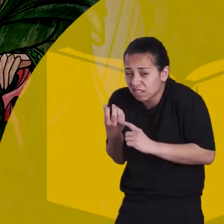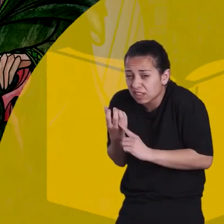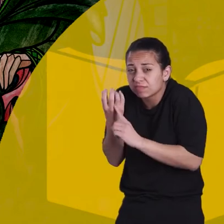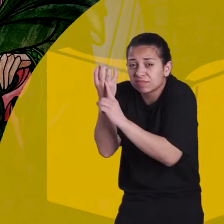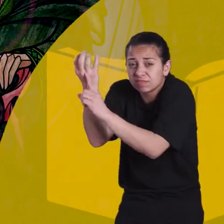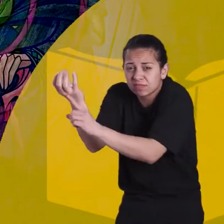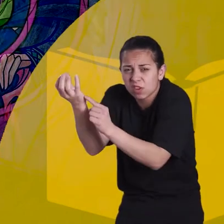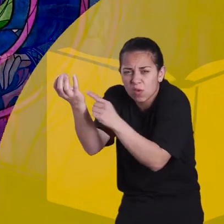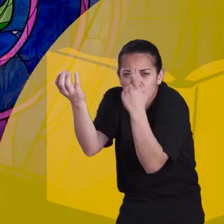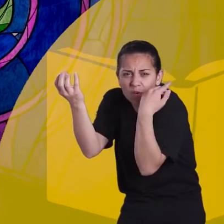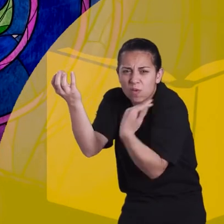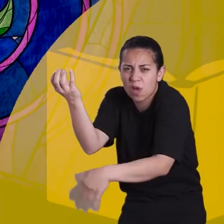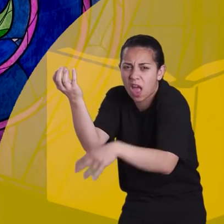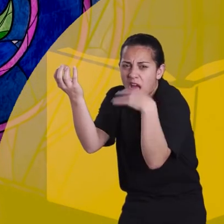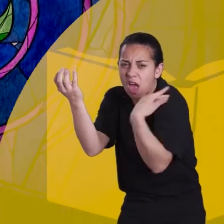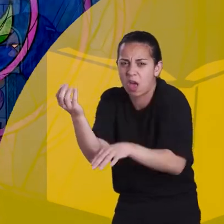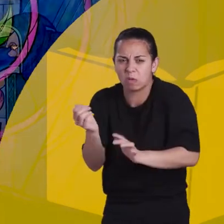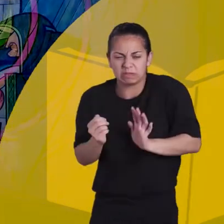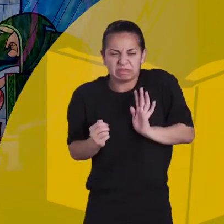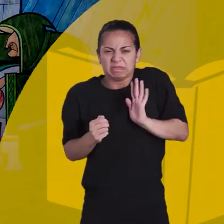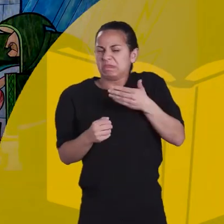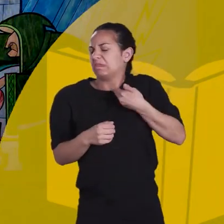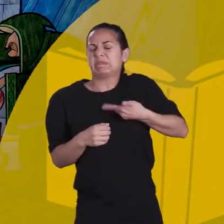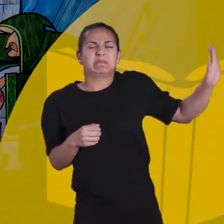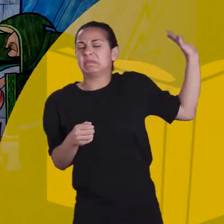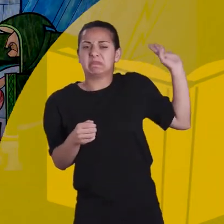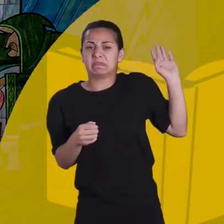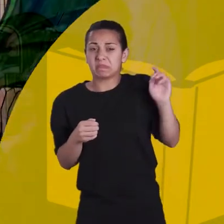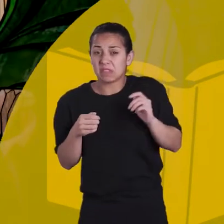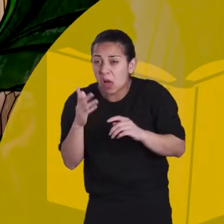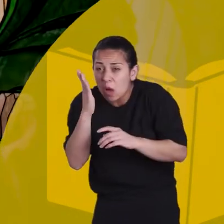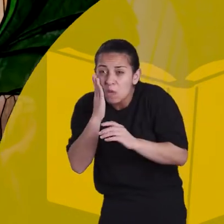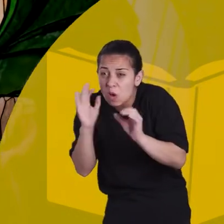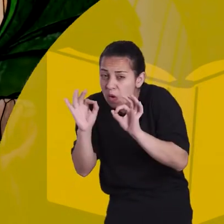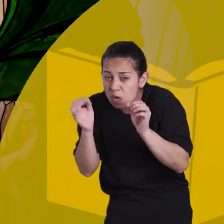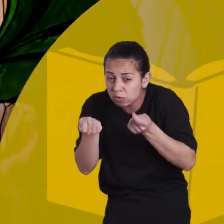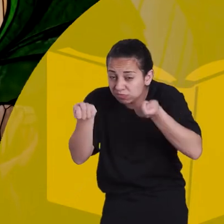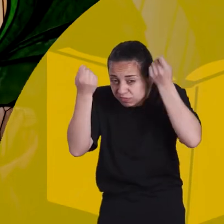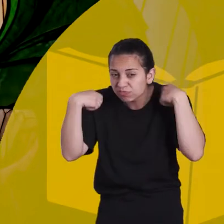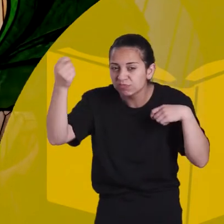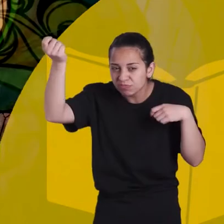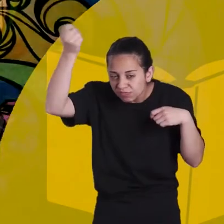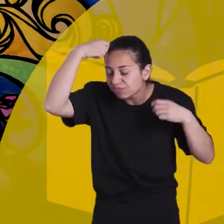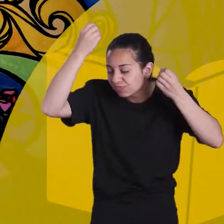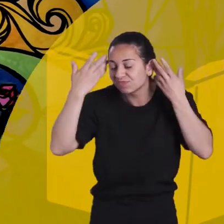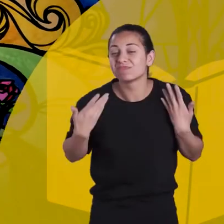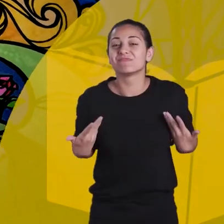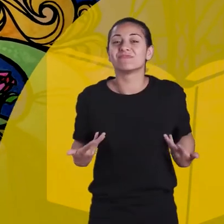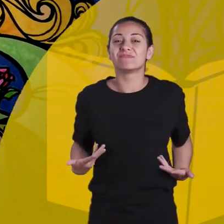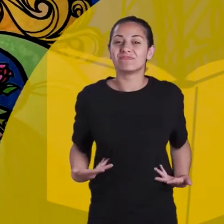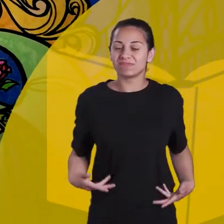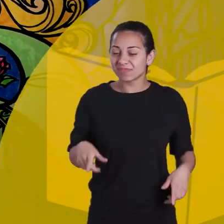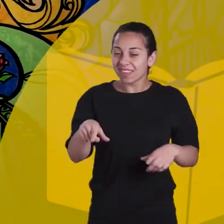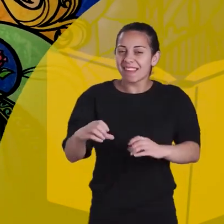anciana mendiga. A cambio de comida, le ofreció una rosa, pero él la rechazó por su aspecto. Ella, al ver que no había amor en su